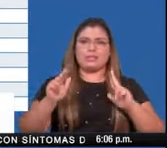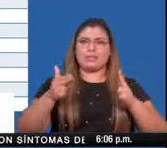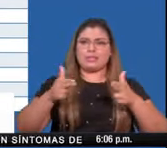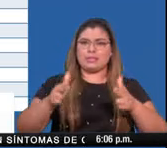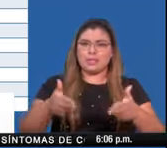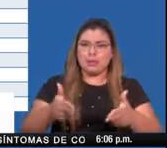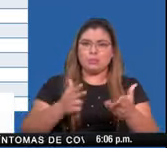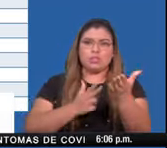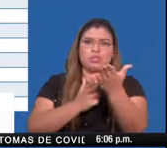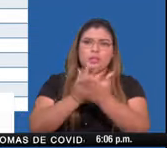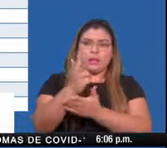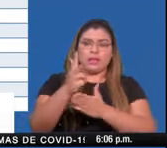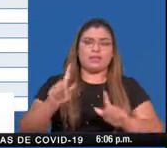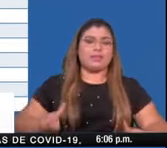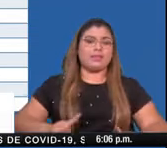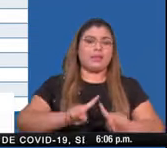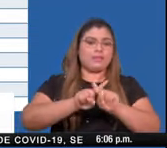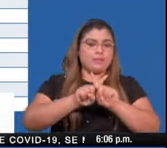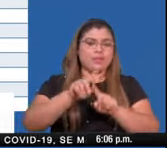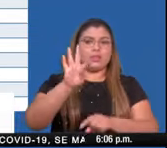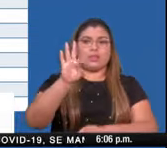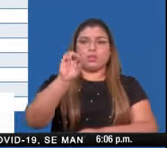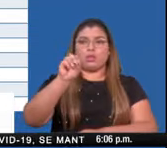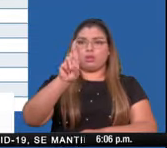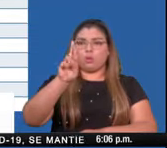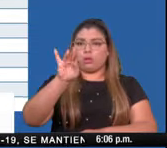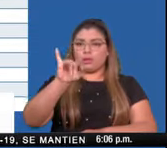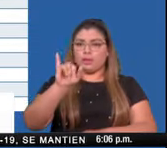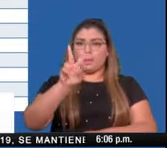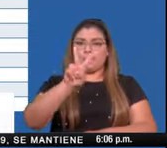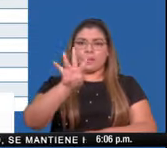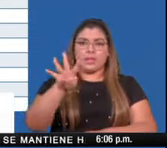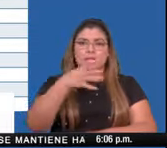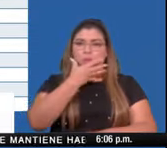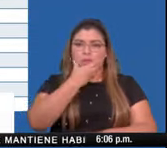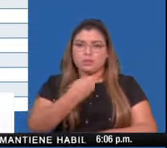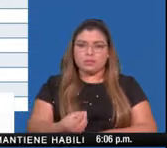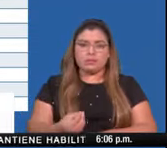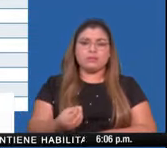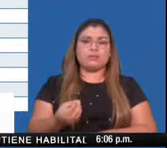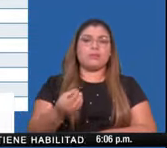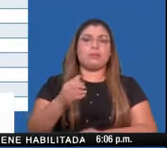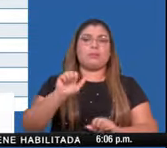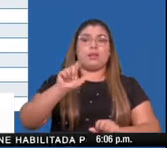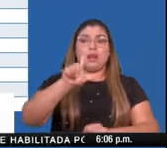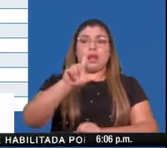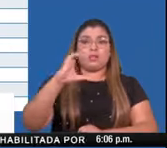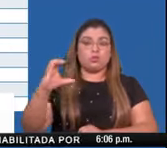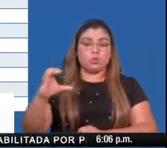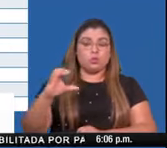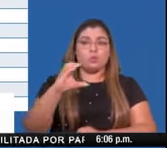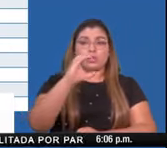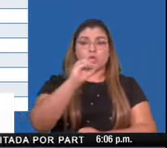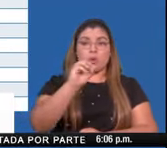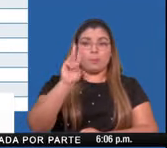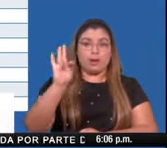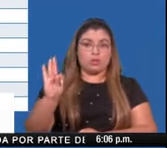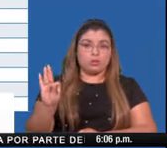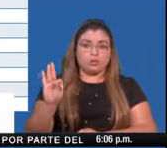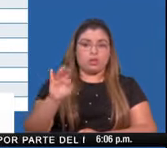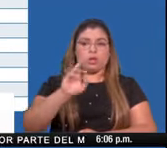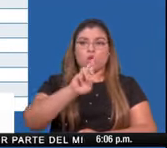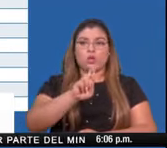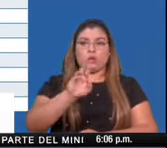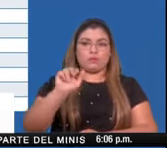Concepción de Chiriquí, David, Torti, 24 de diciembre, Las Cumbres, Omar Torrijos,